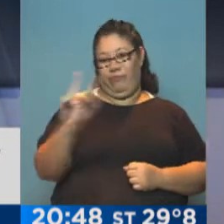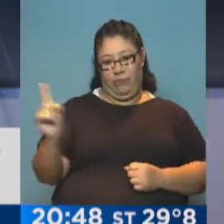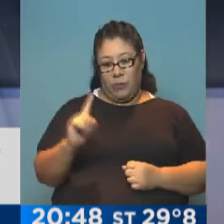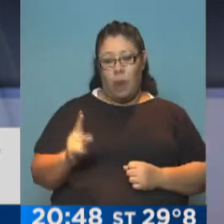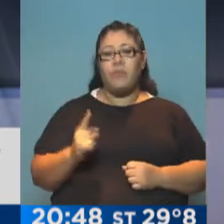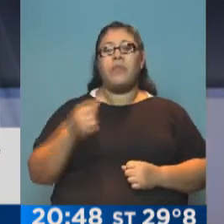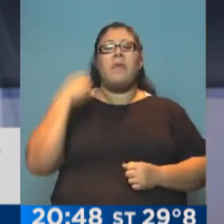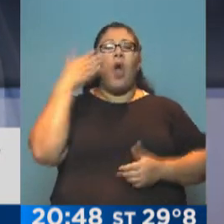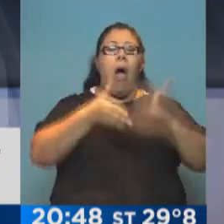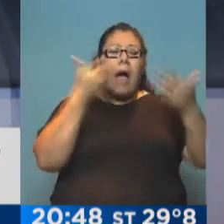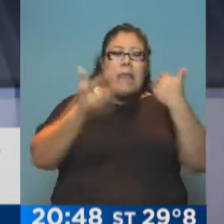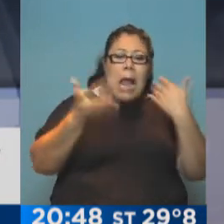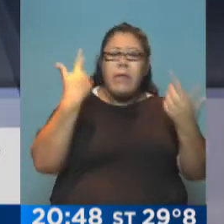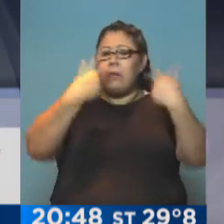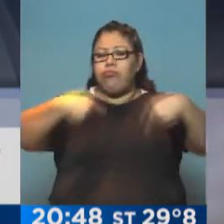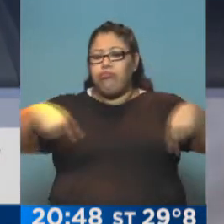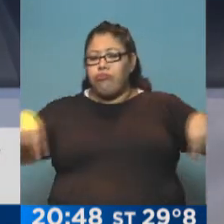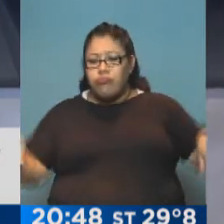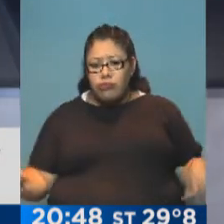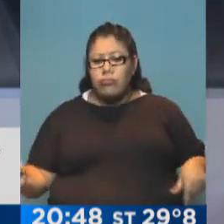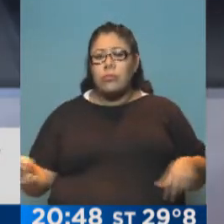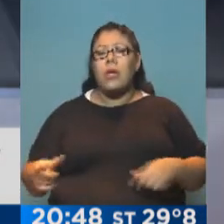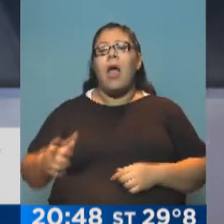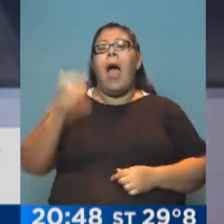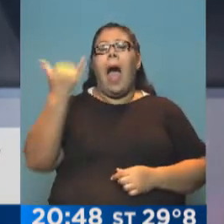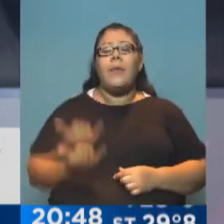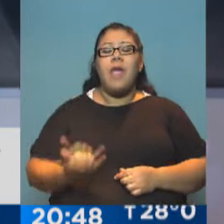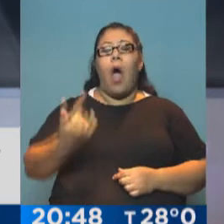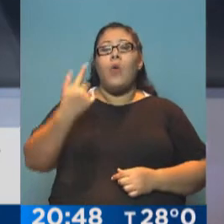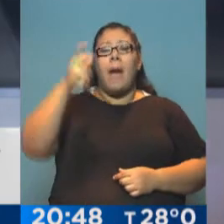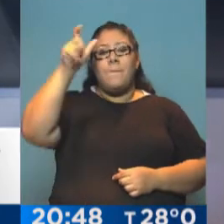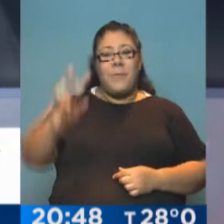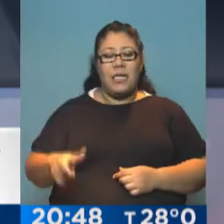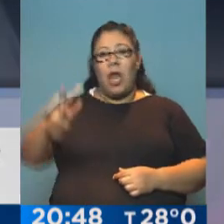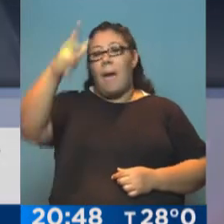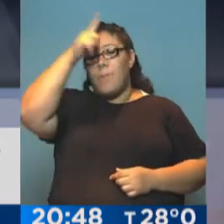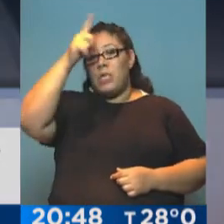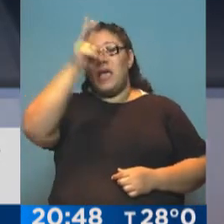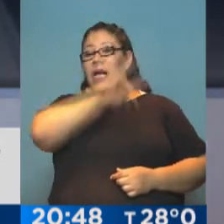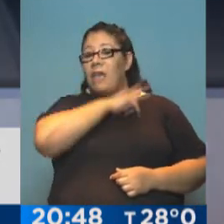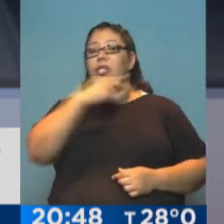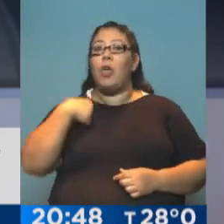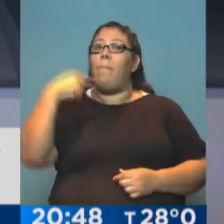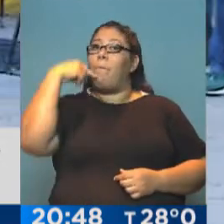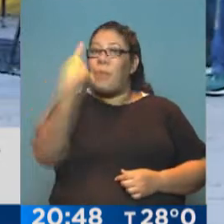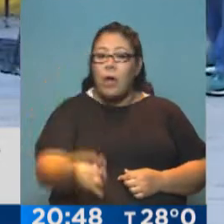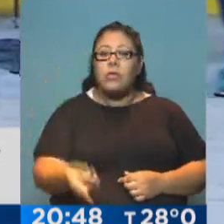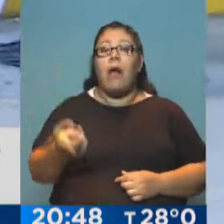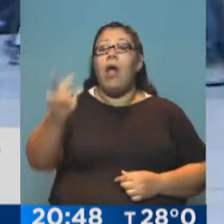allanamientos que hubo ahí y todo. Había un jefe de policía, yo le preguntaba que me explique, ninguno me explicaba, todos me daban vuelta.